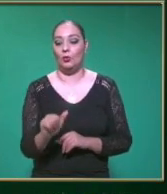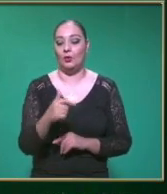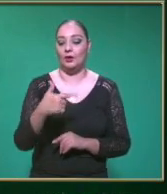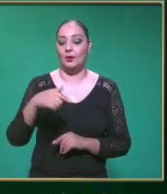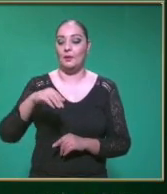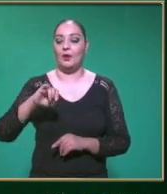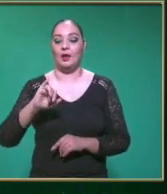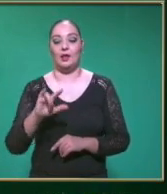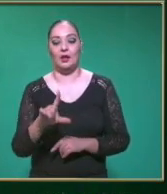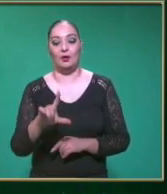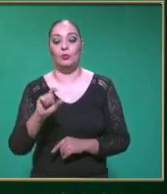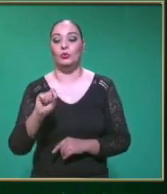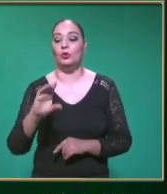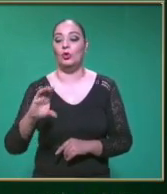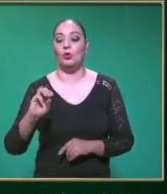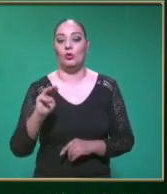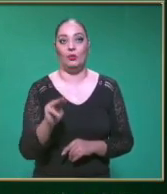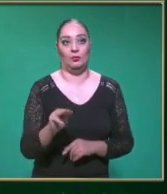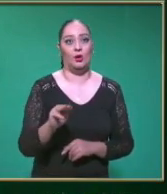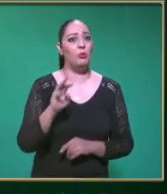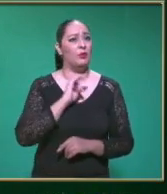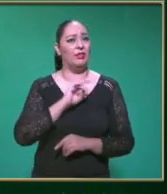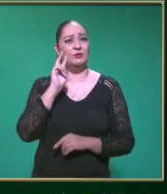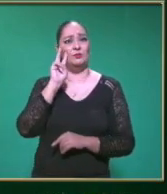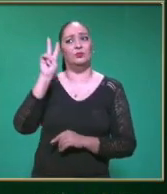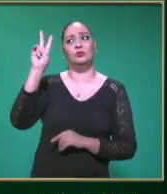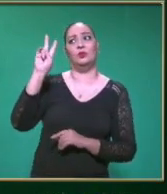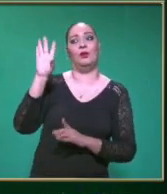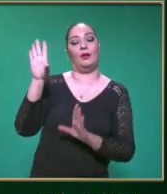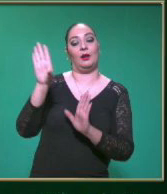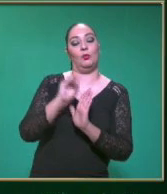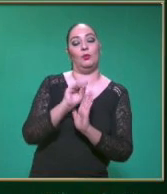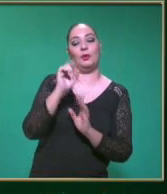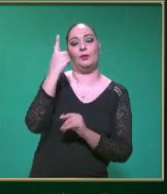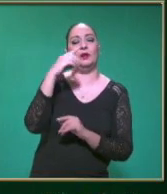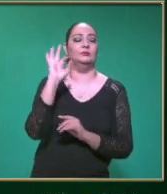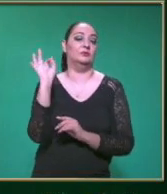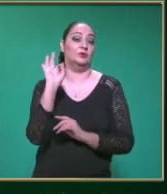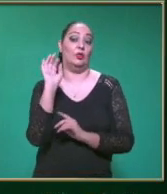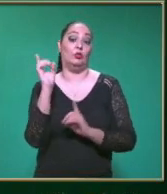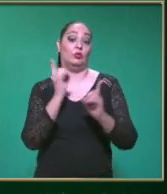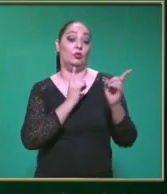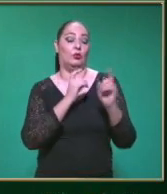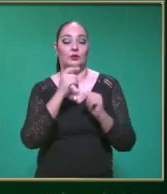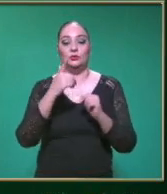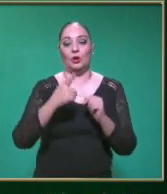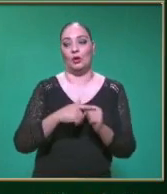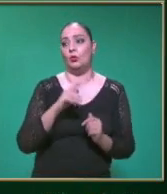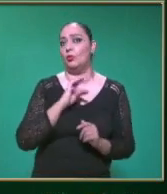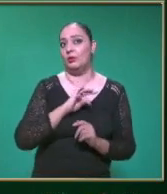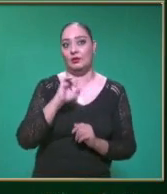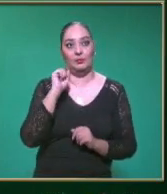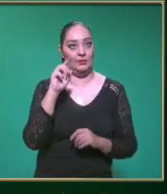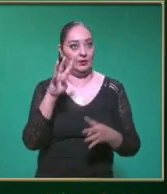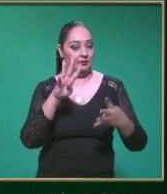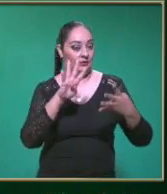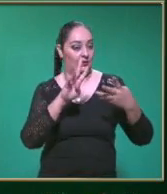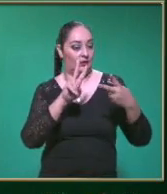ArrobaGmail.com Y también lo pueden hacer A través de El hashtag